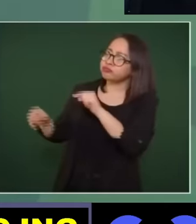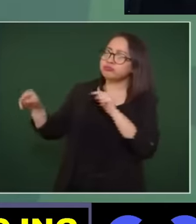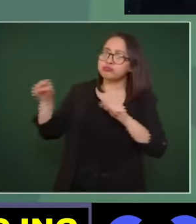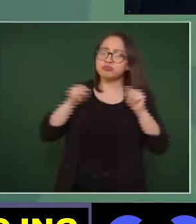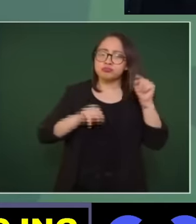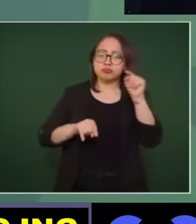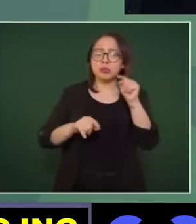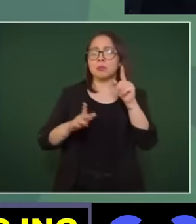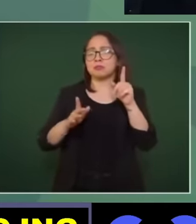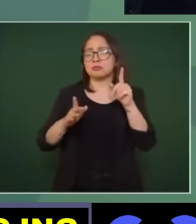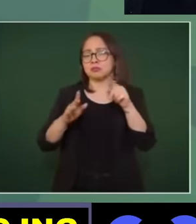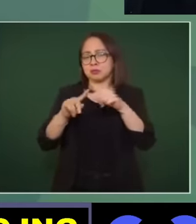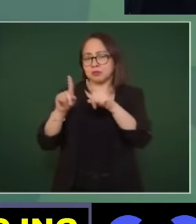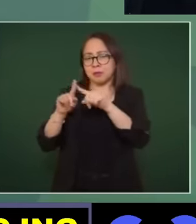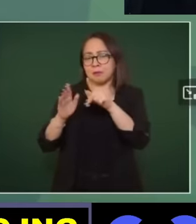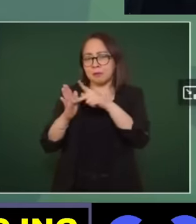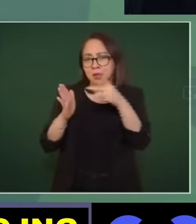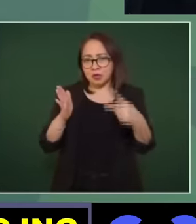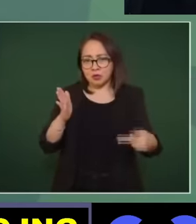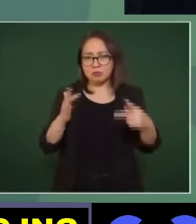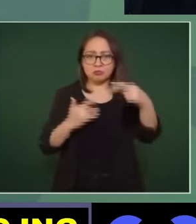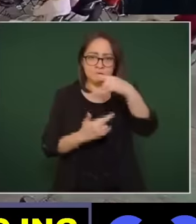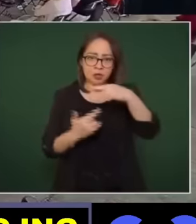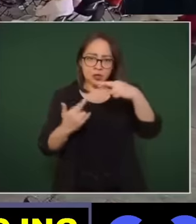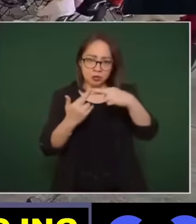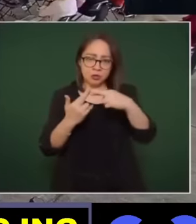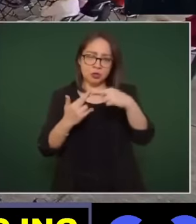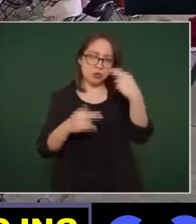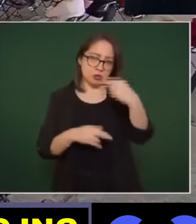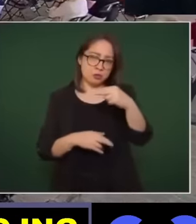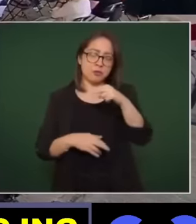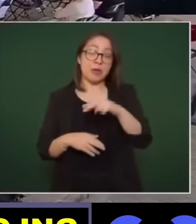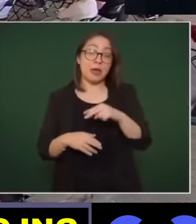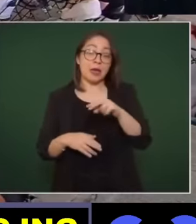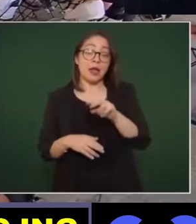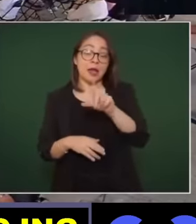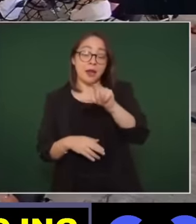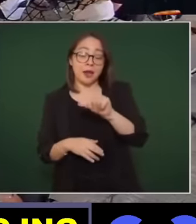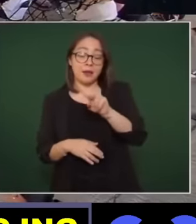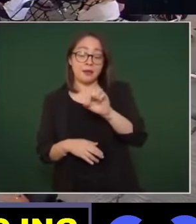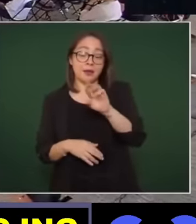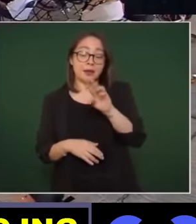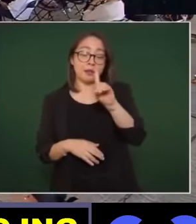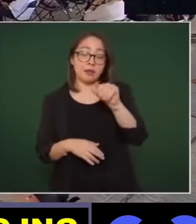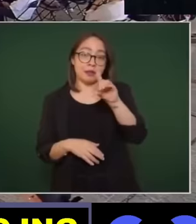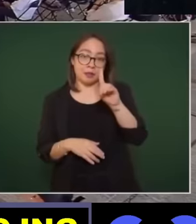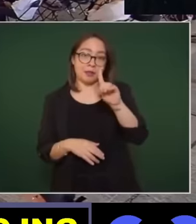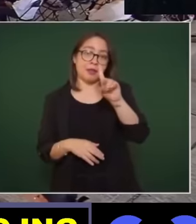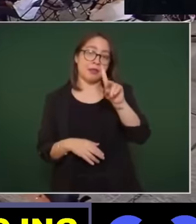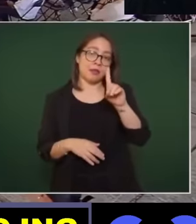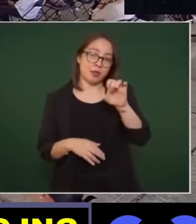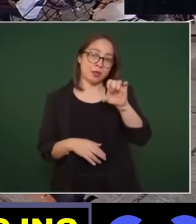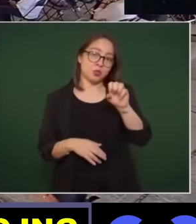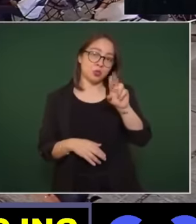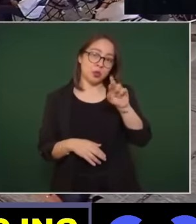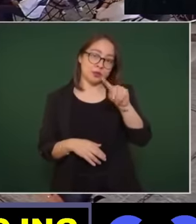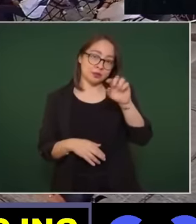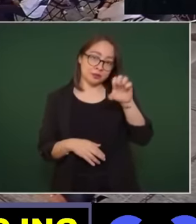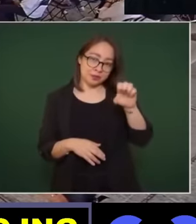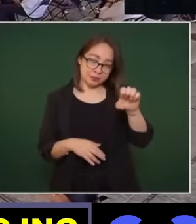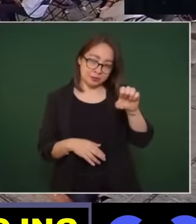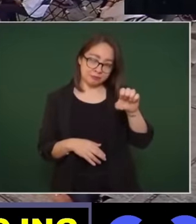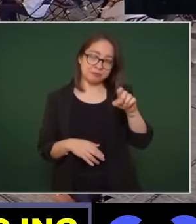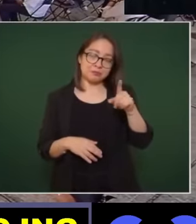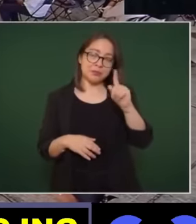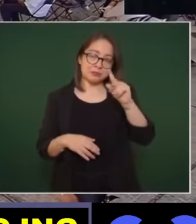regionales la verdad del sureste tabasco hoy allá en